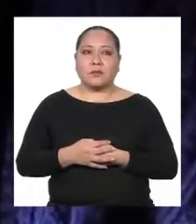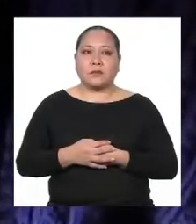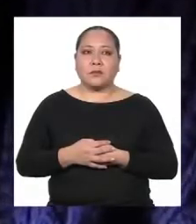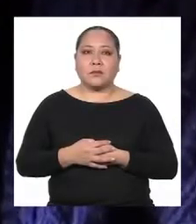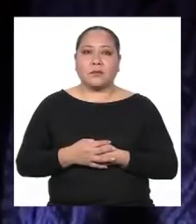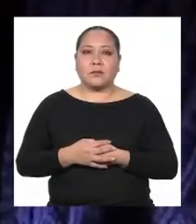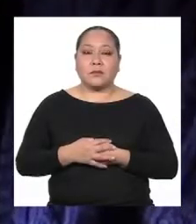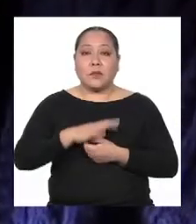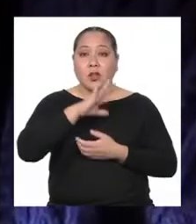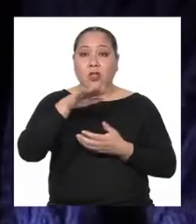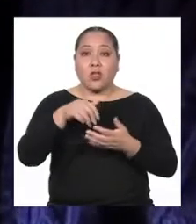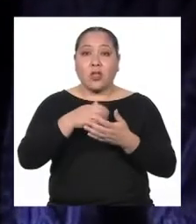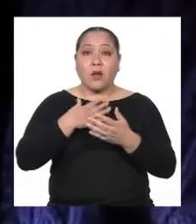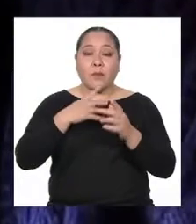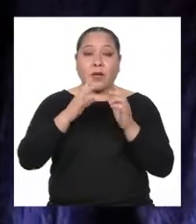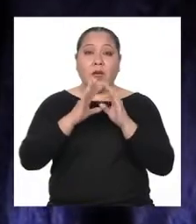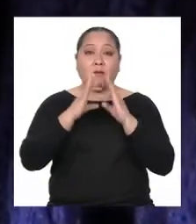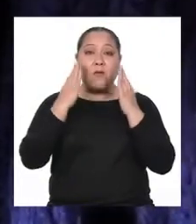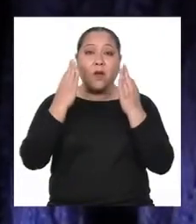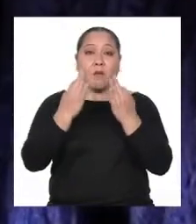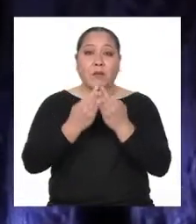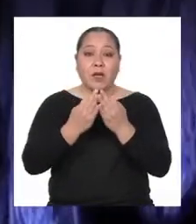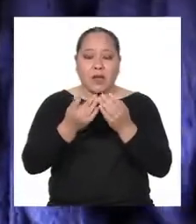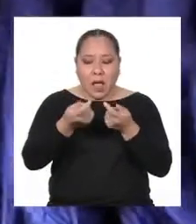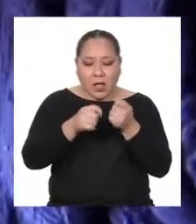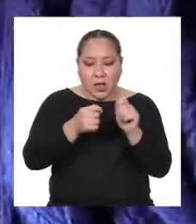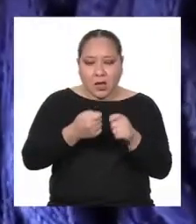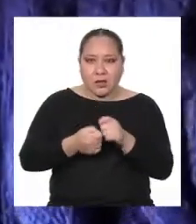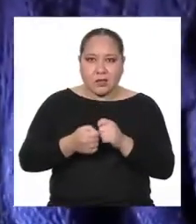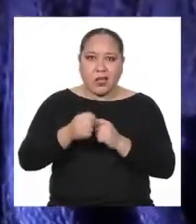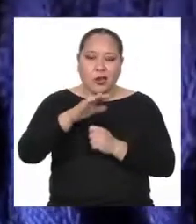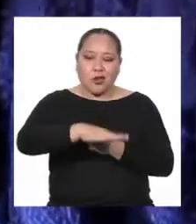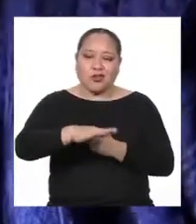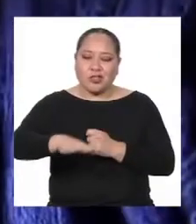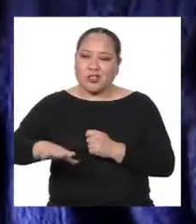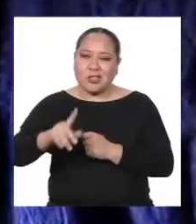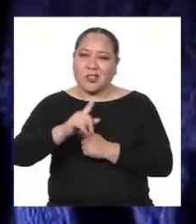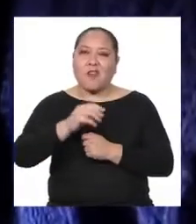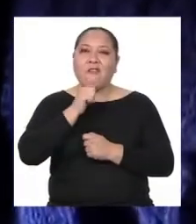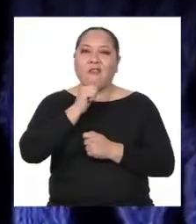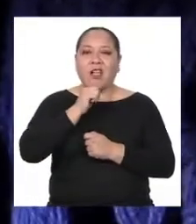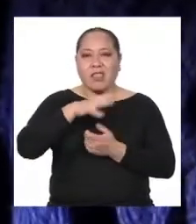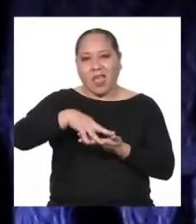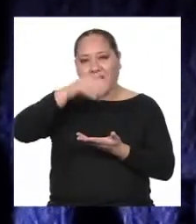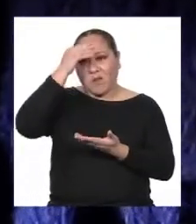Toda mi familia trenza Menos los más pequeños Que aún no saben